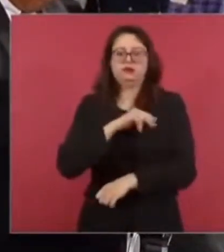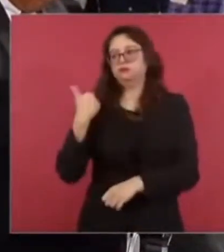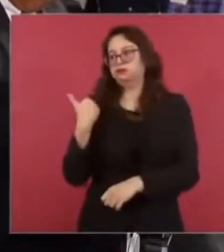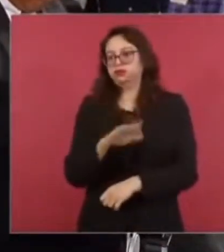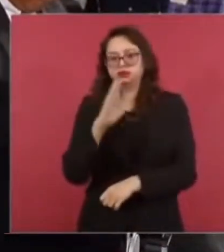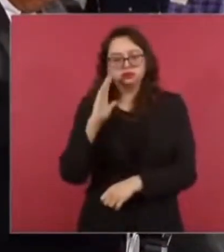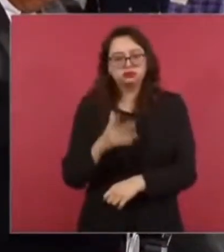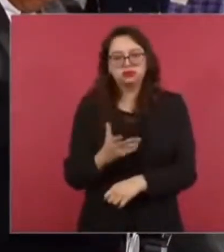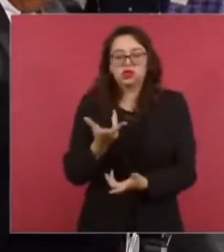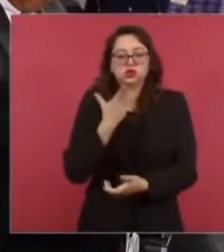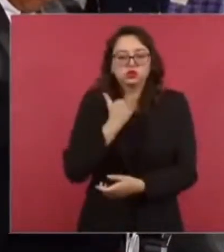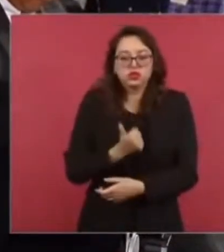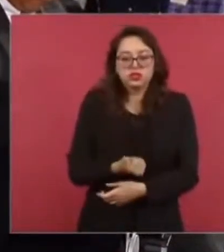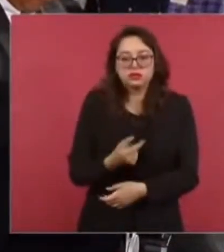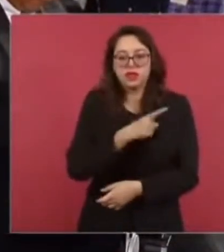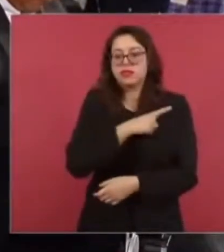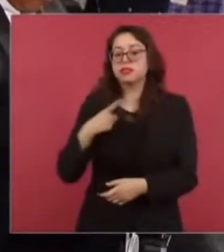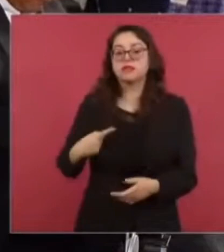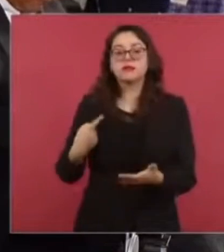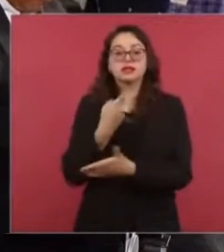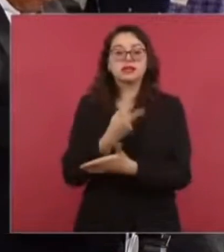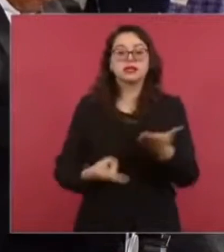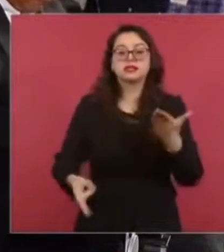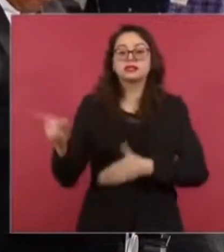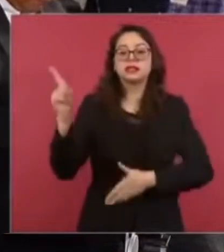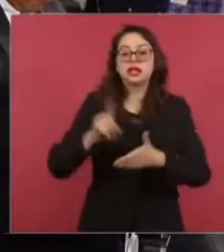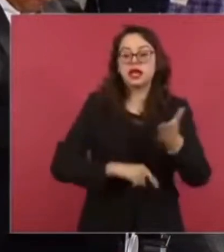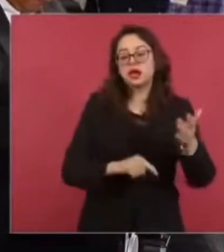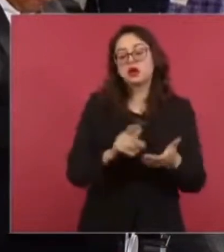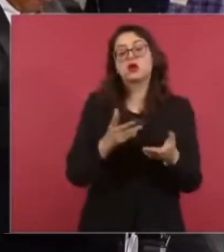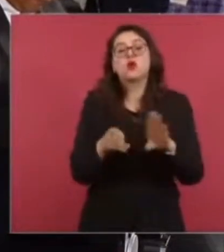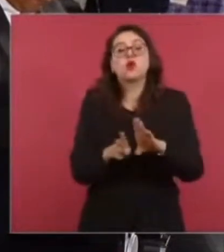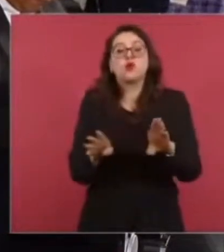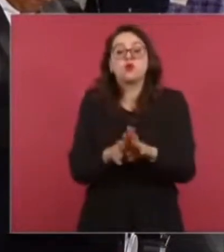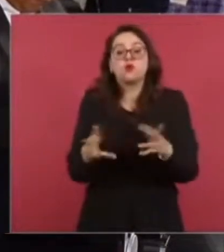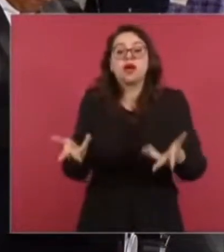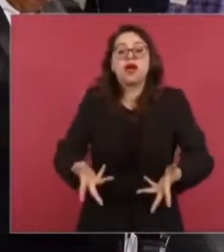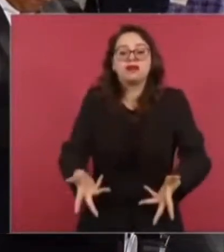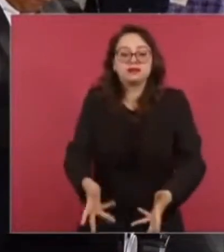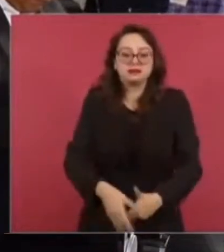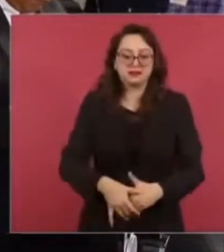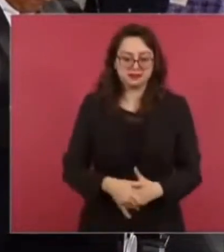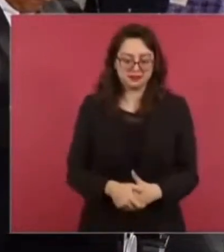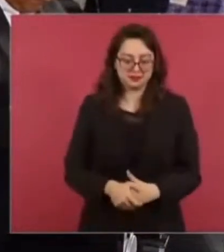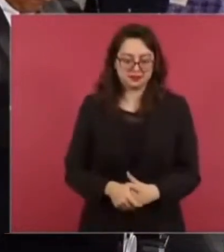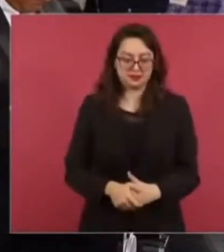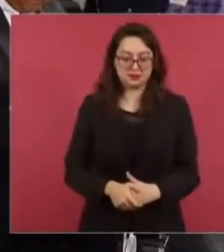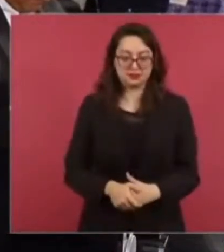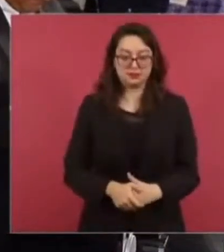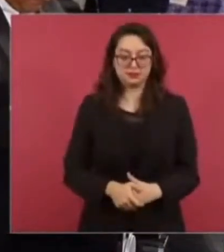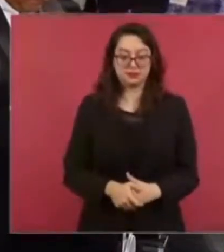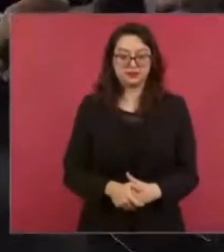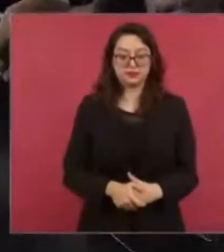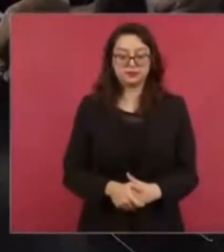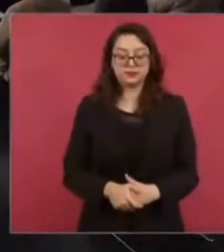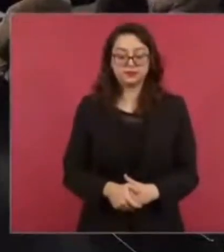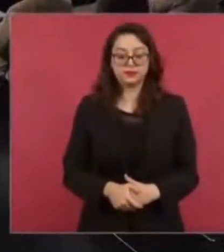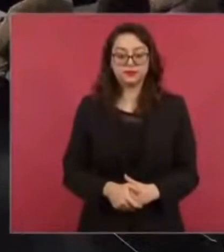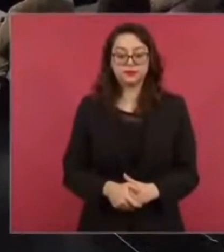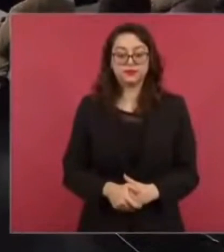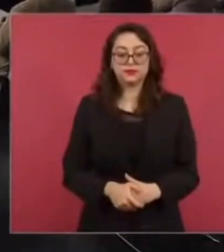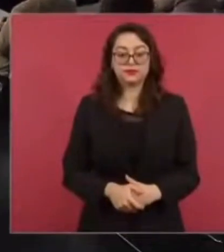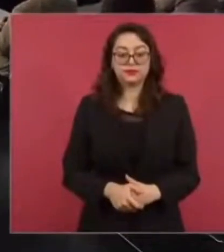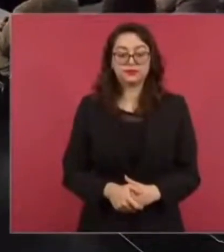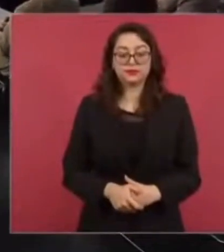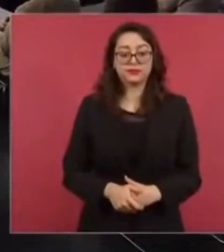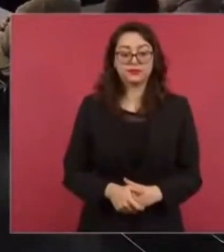aguacán porque realmente ya es algo muy muy constante que está ocurriendo allá. ¿Qué nos podrías decir al respecto señor presidente? Pues